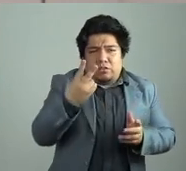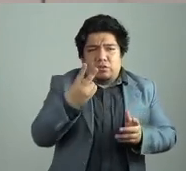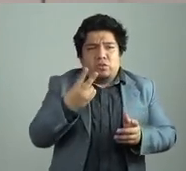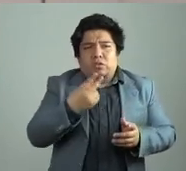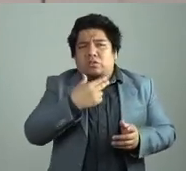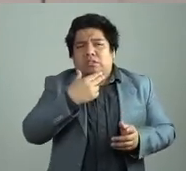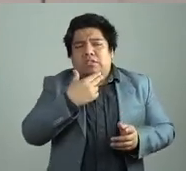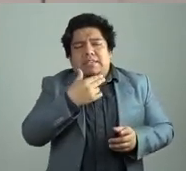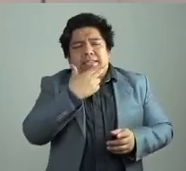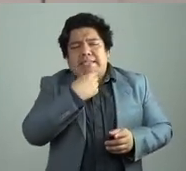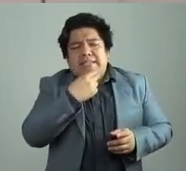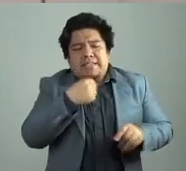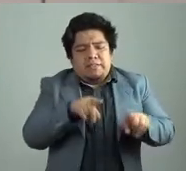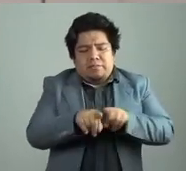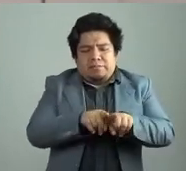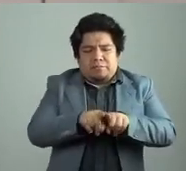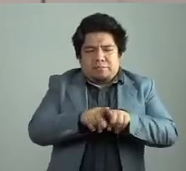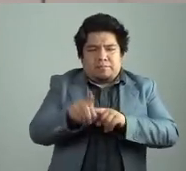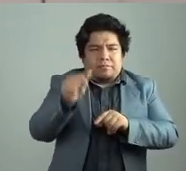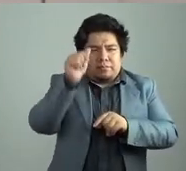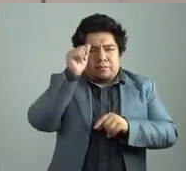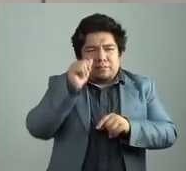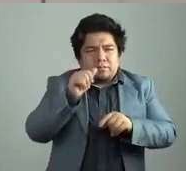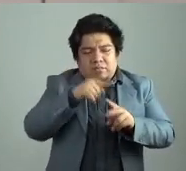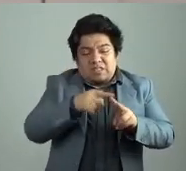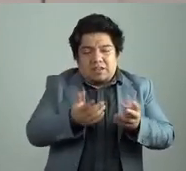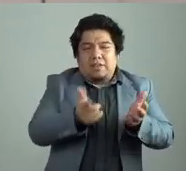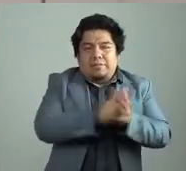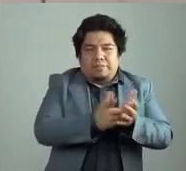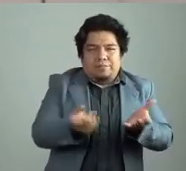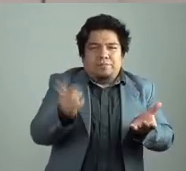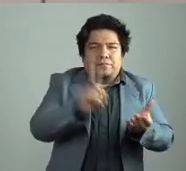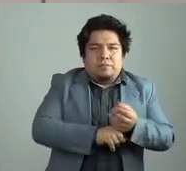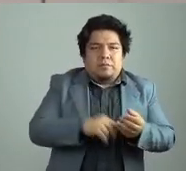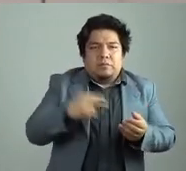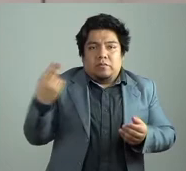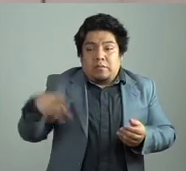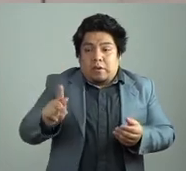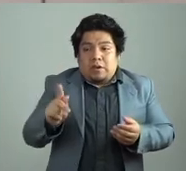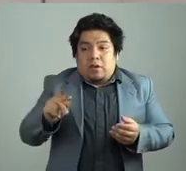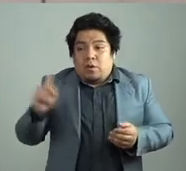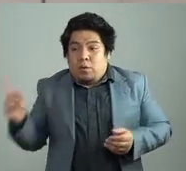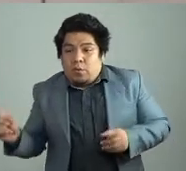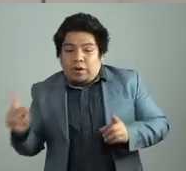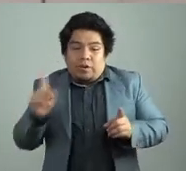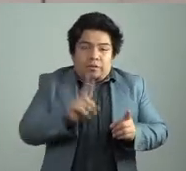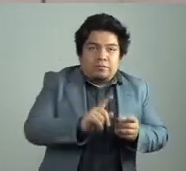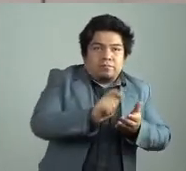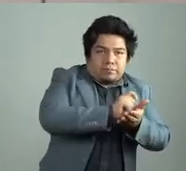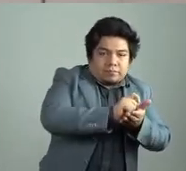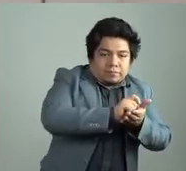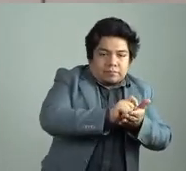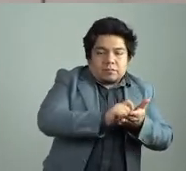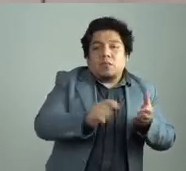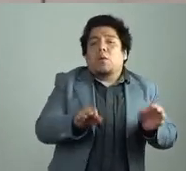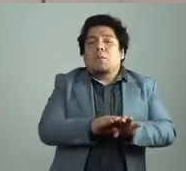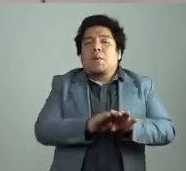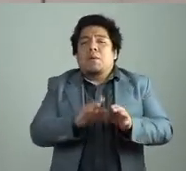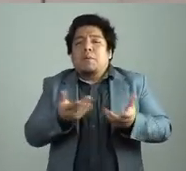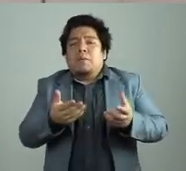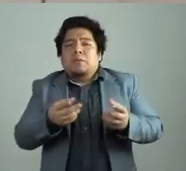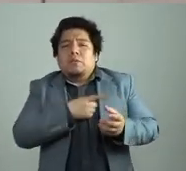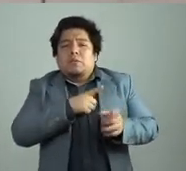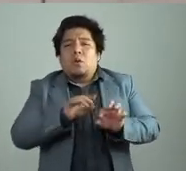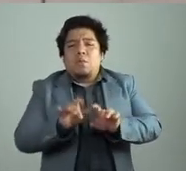es parte de un libro que ya publiqué, ¿no? Dos hermanos donde ella tiene que escribirle, ¿no? Que hace literatura realmente en su máquina